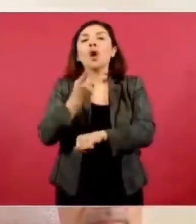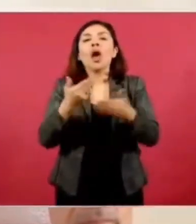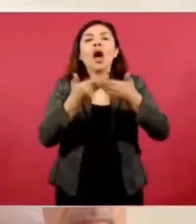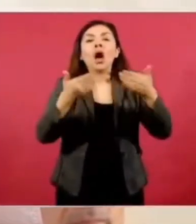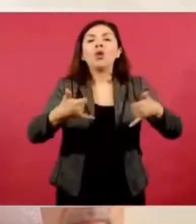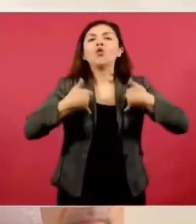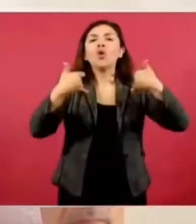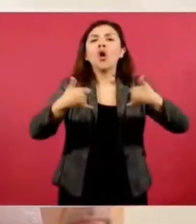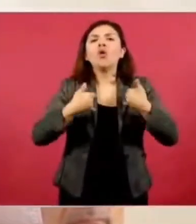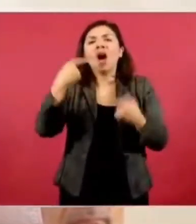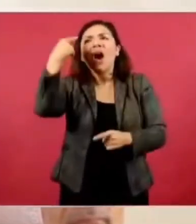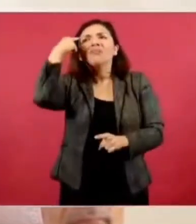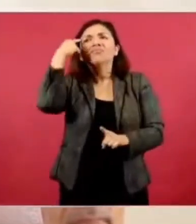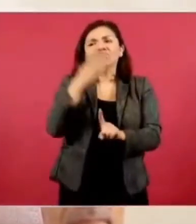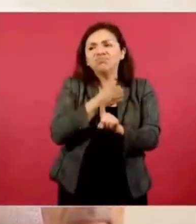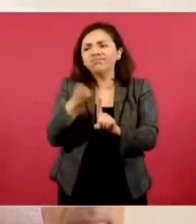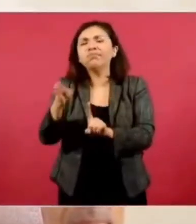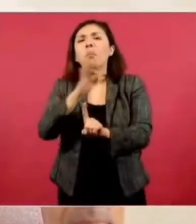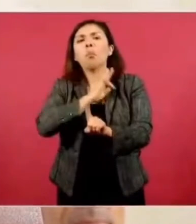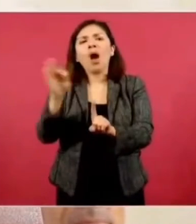opciones, tienen alternativas.